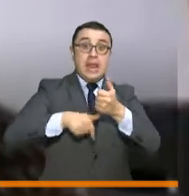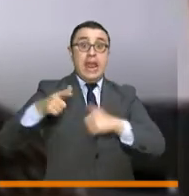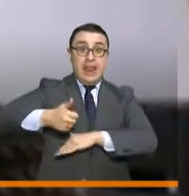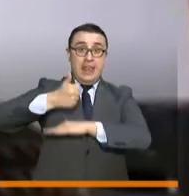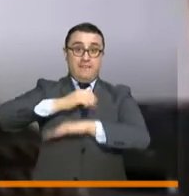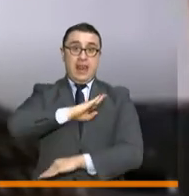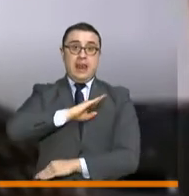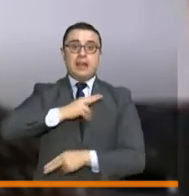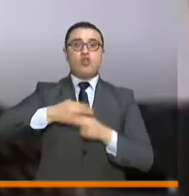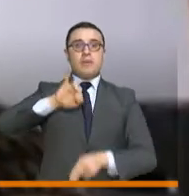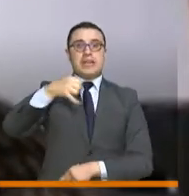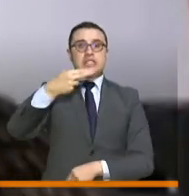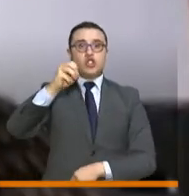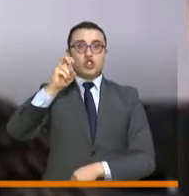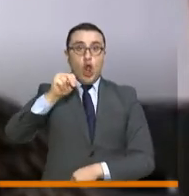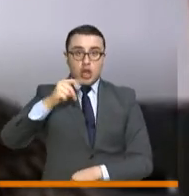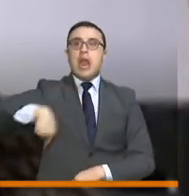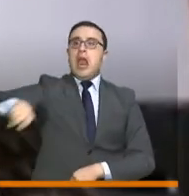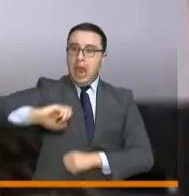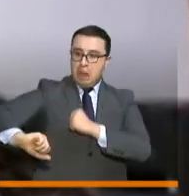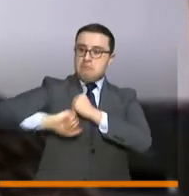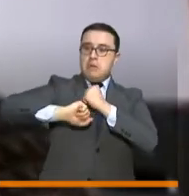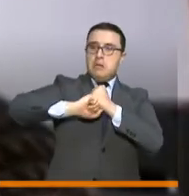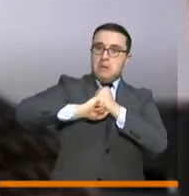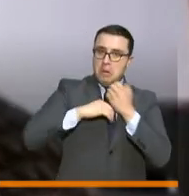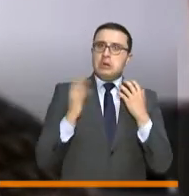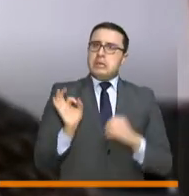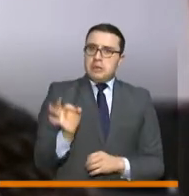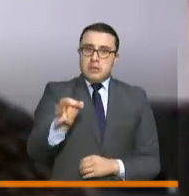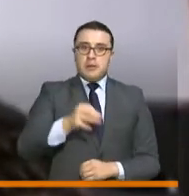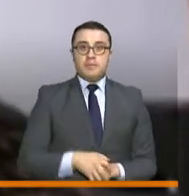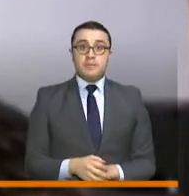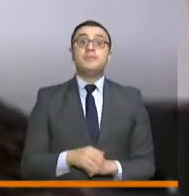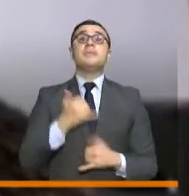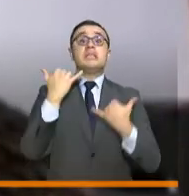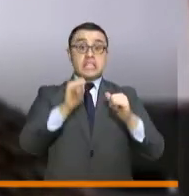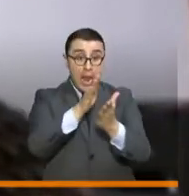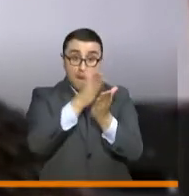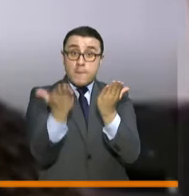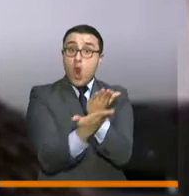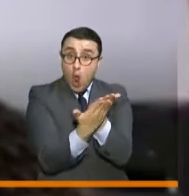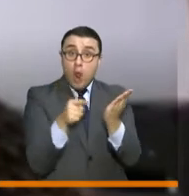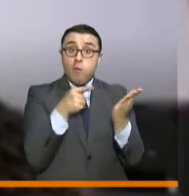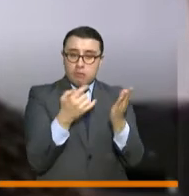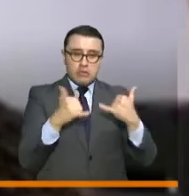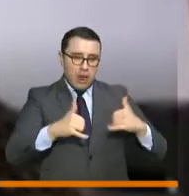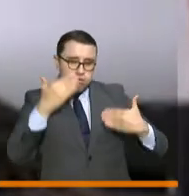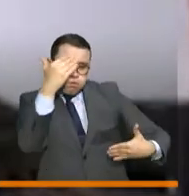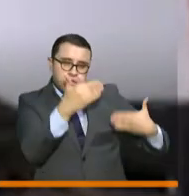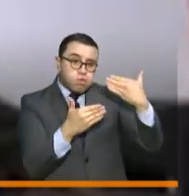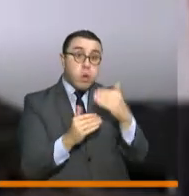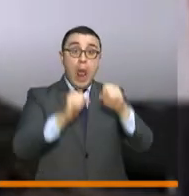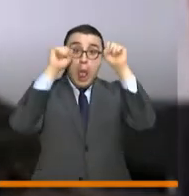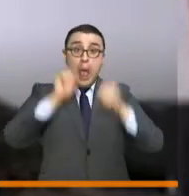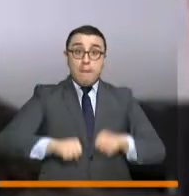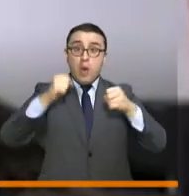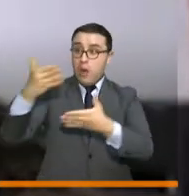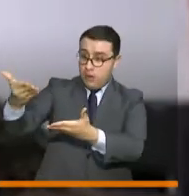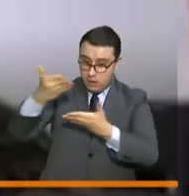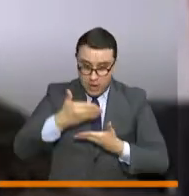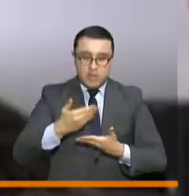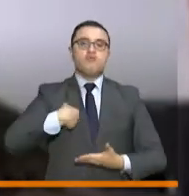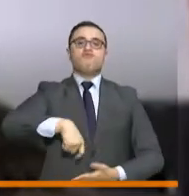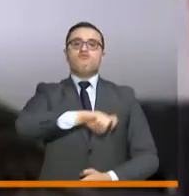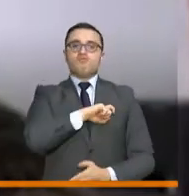señor alcalde John Freddy Quintero. Y ya con este protocolo aprobado, estudiado, nosotros procedimos a